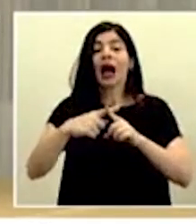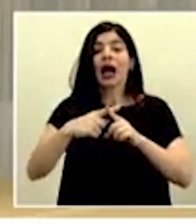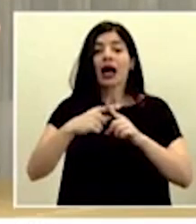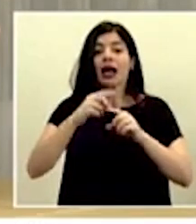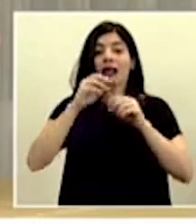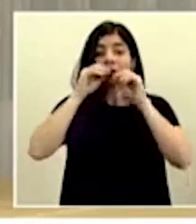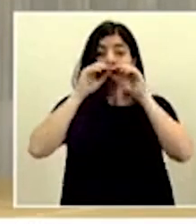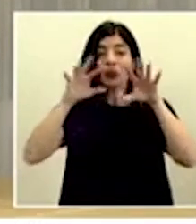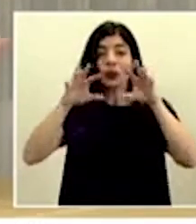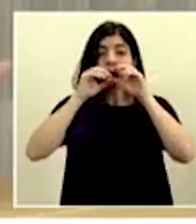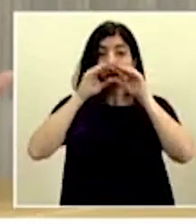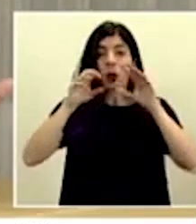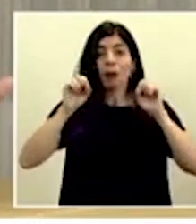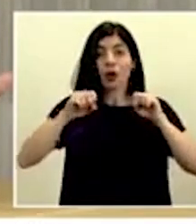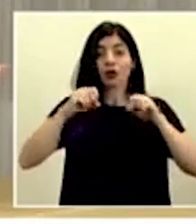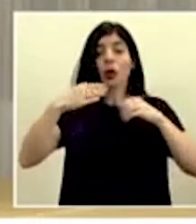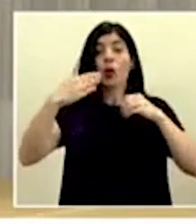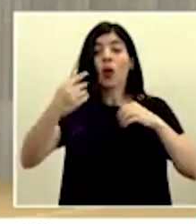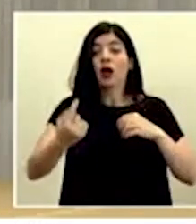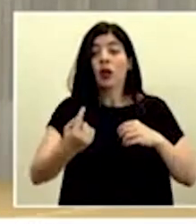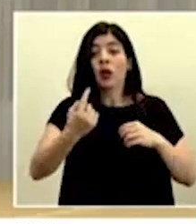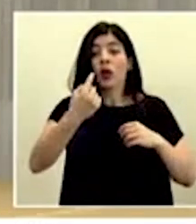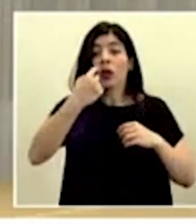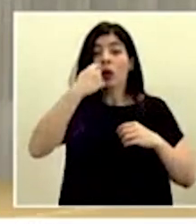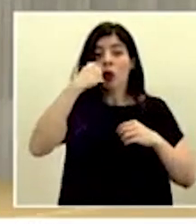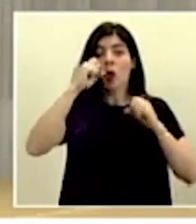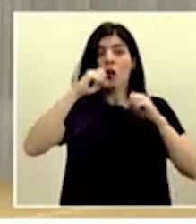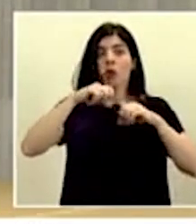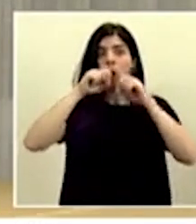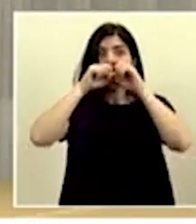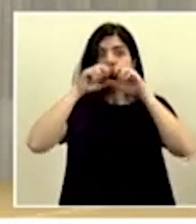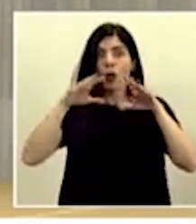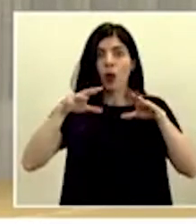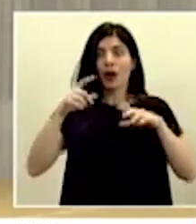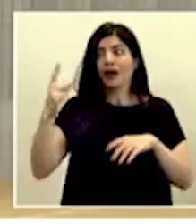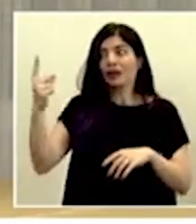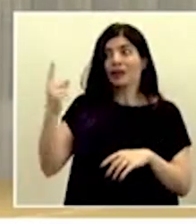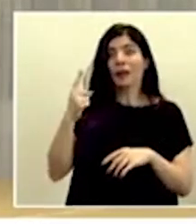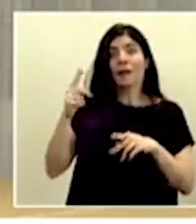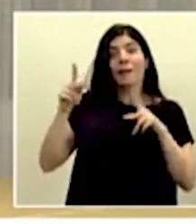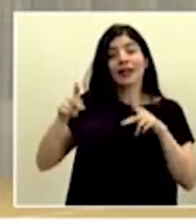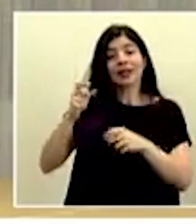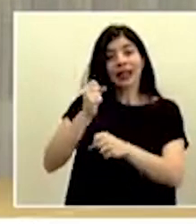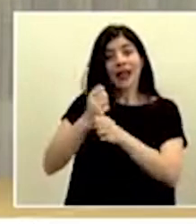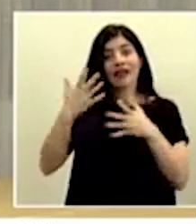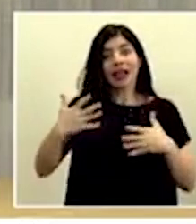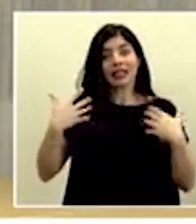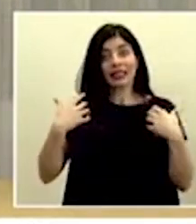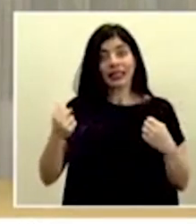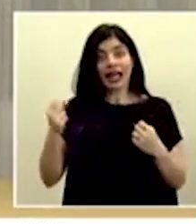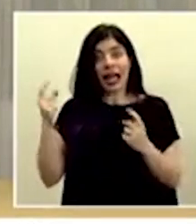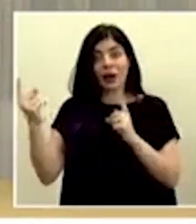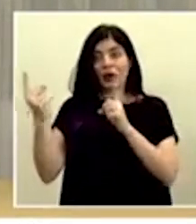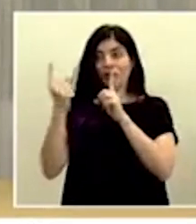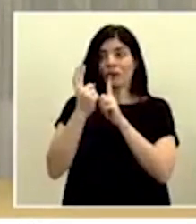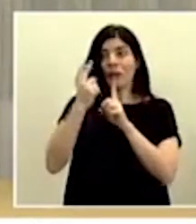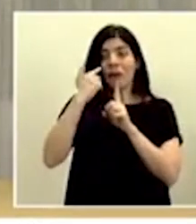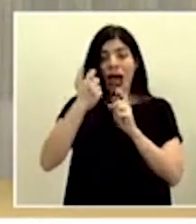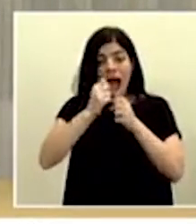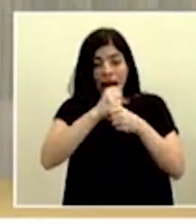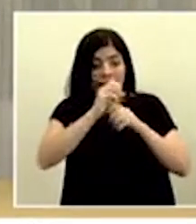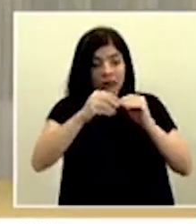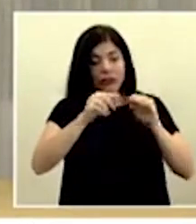durante ese proceso de entubación y el funcionario de la salud que está realizando ese procedimiento.